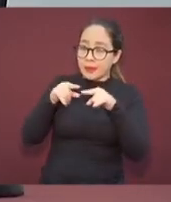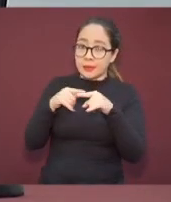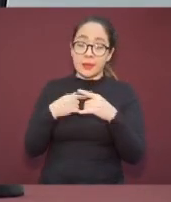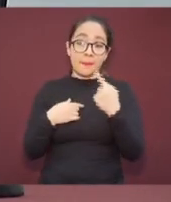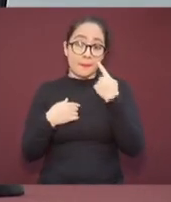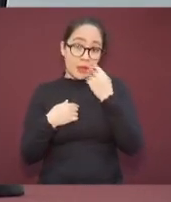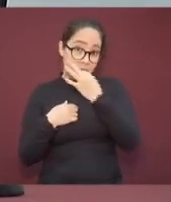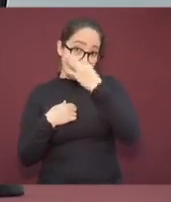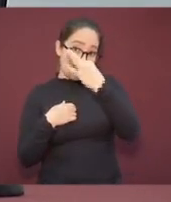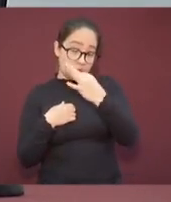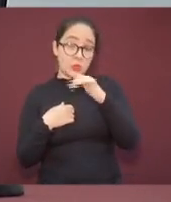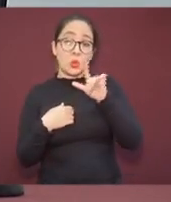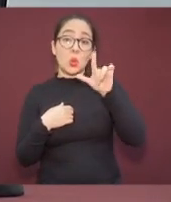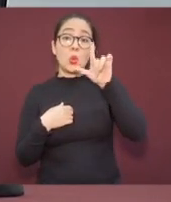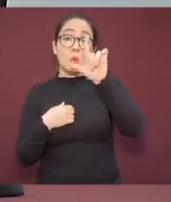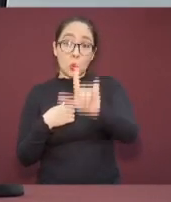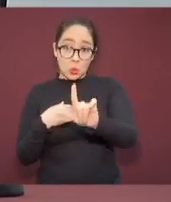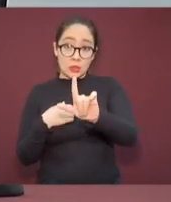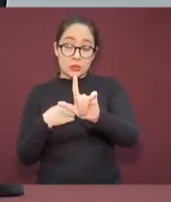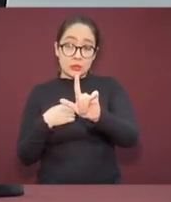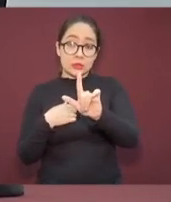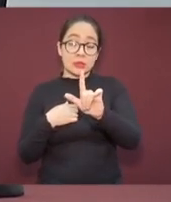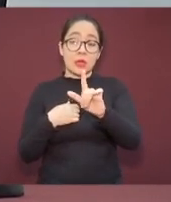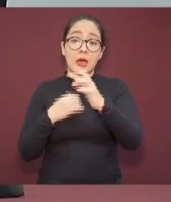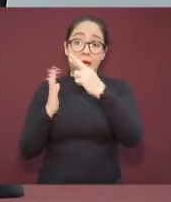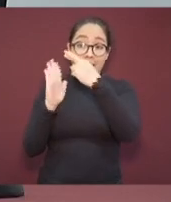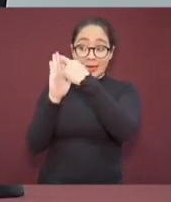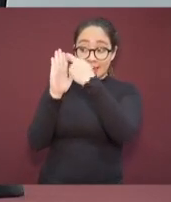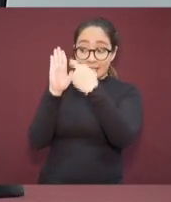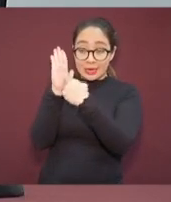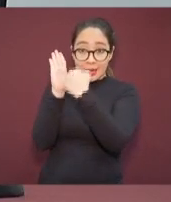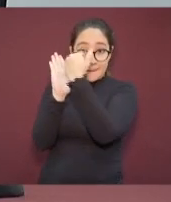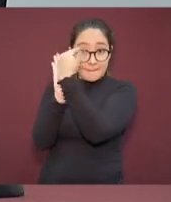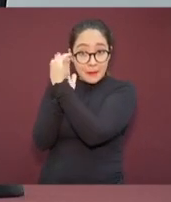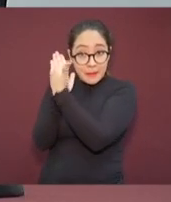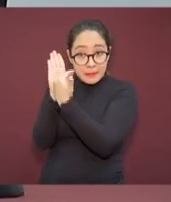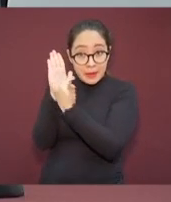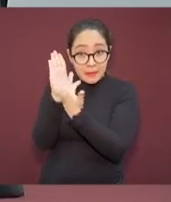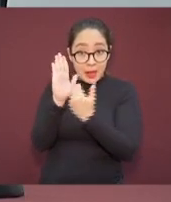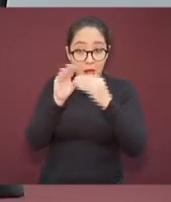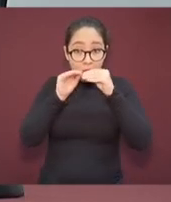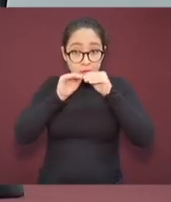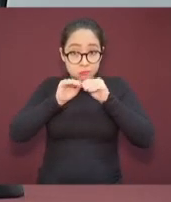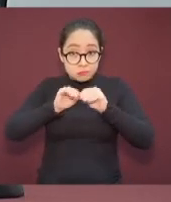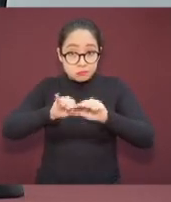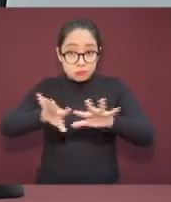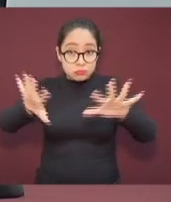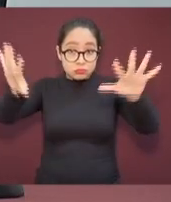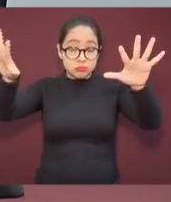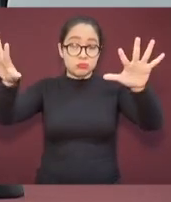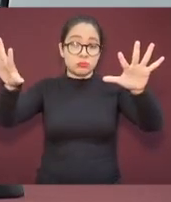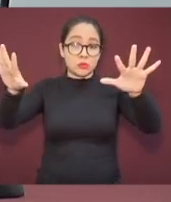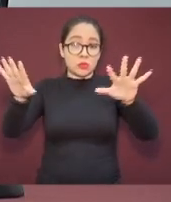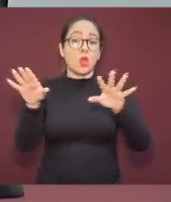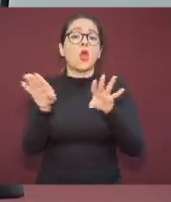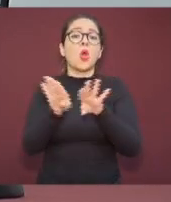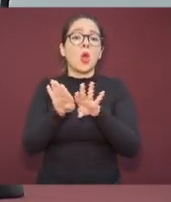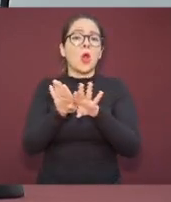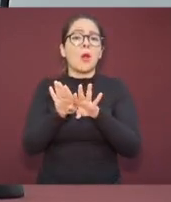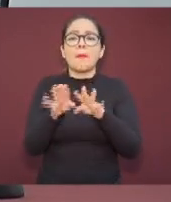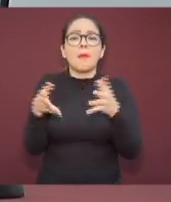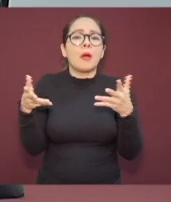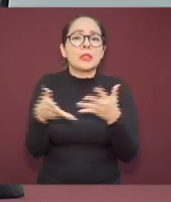emitirán los lineamientos para el regreso a la nueva normalidad. Les